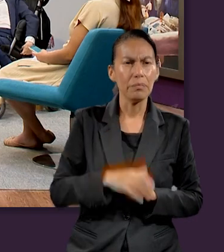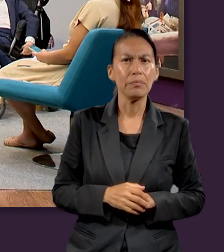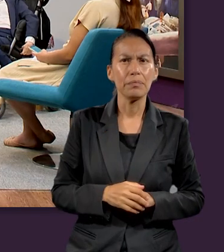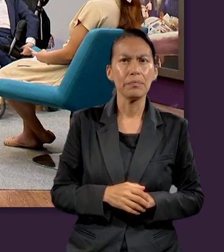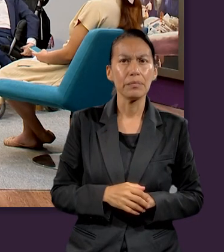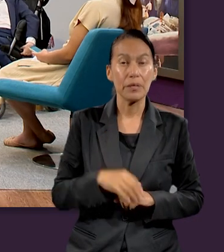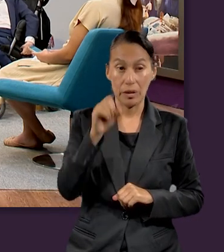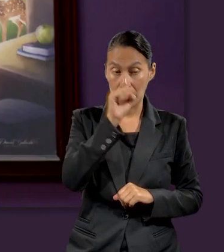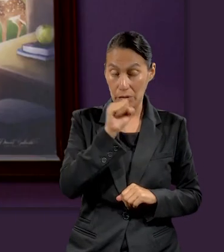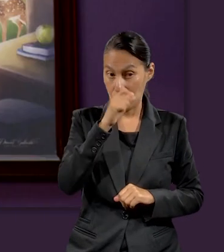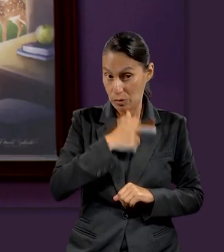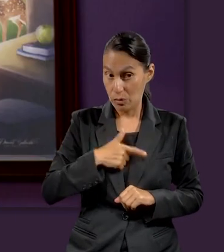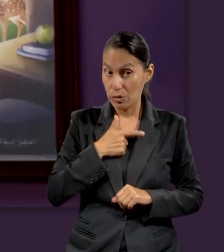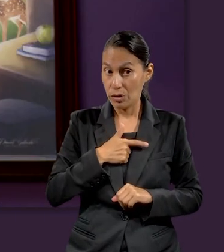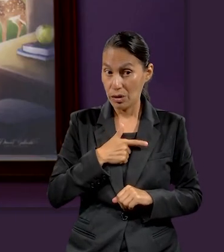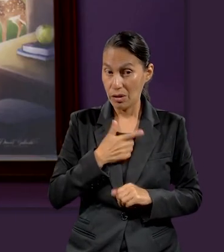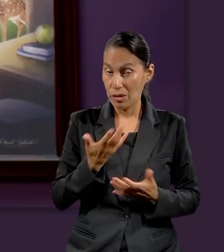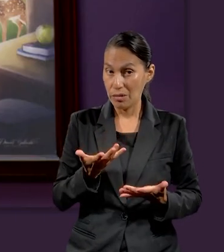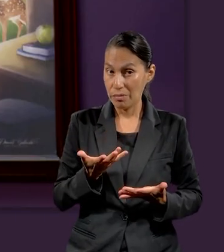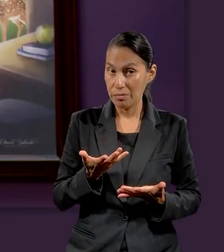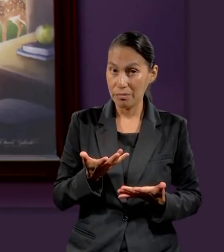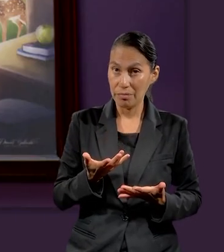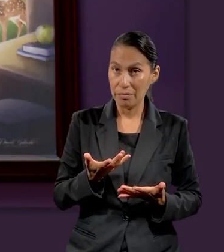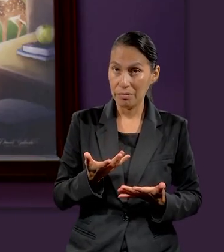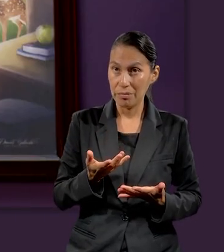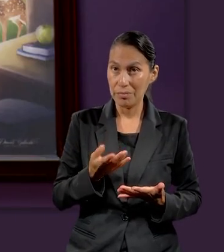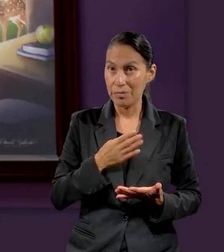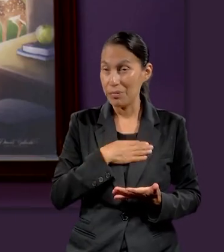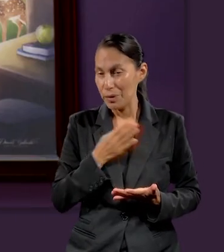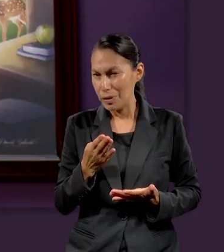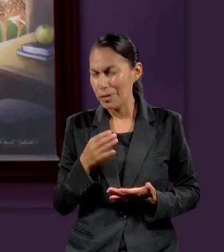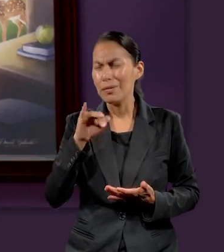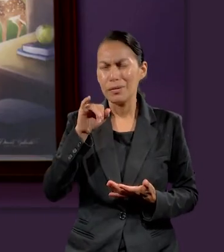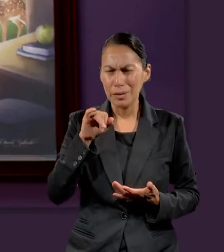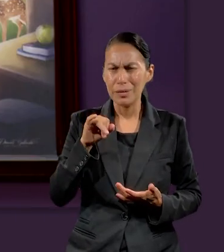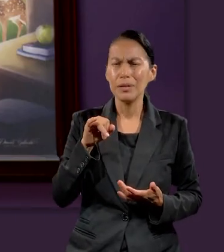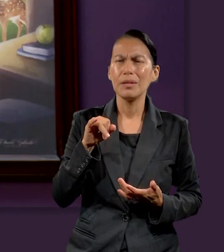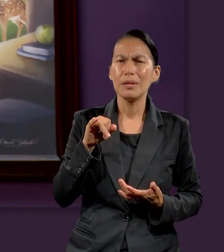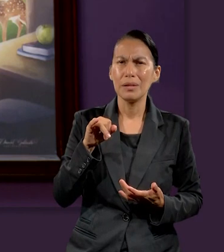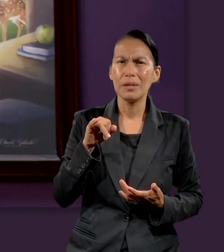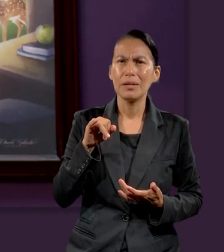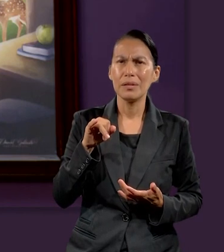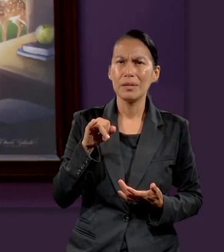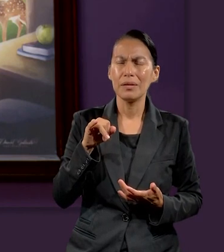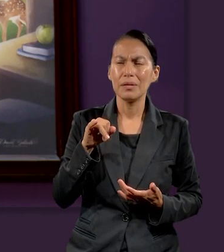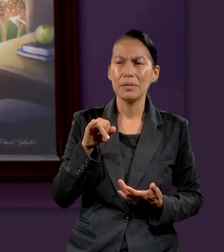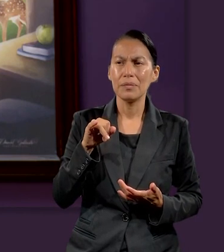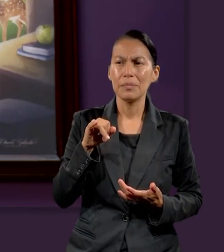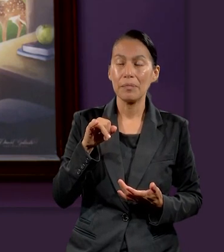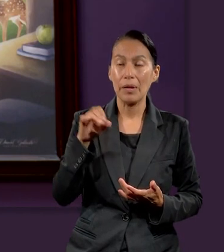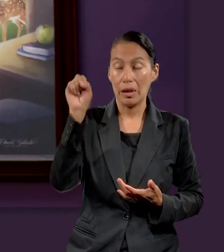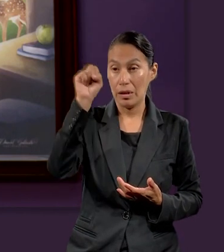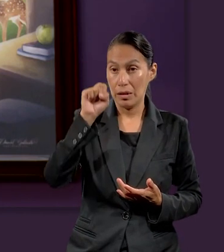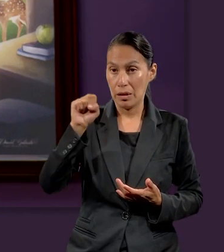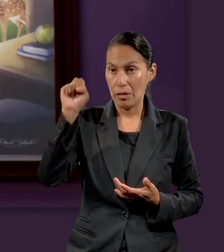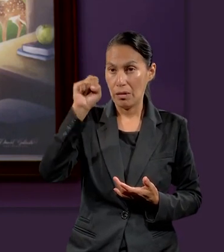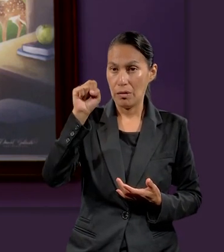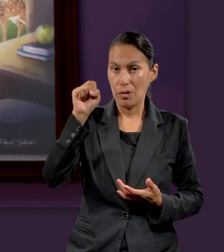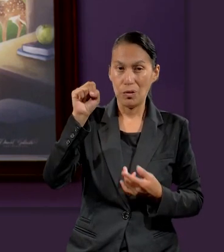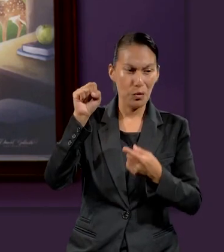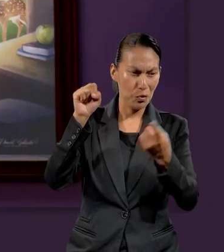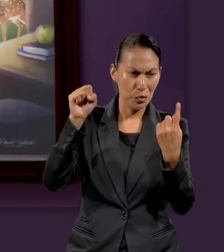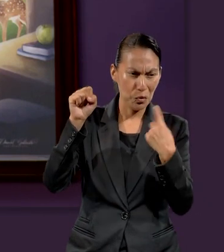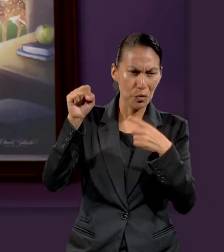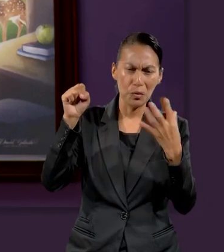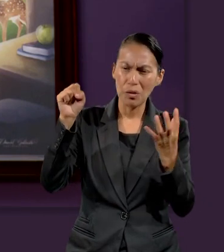Ochea, ¿te gusta el sábado como un reposo? Sí, porque en ese